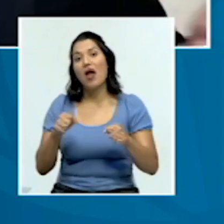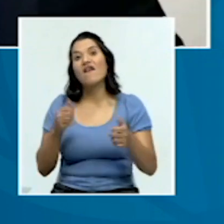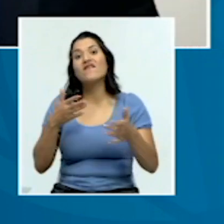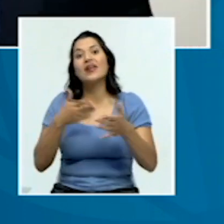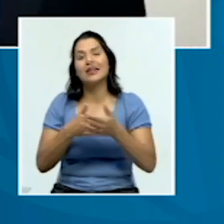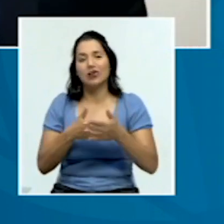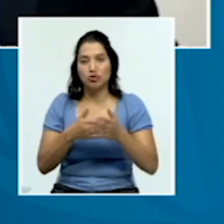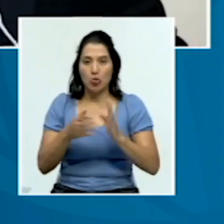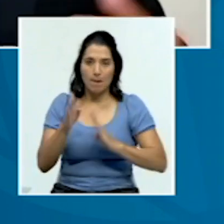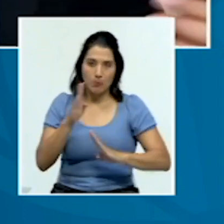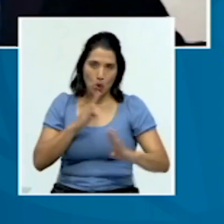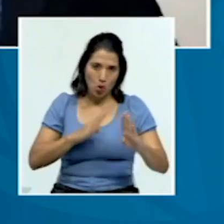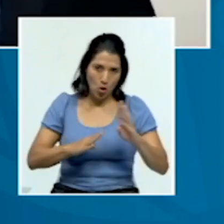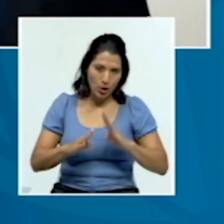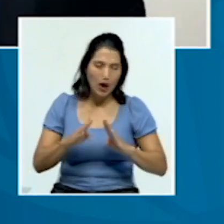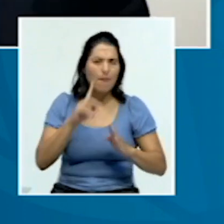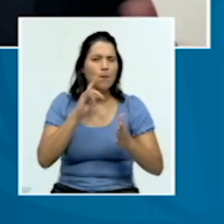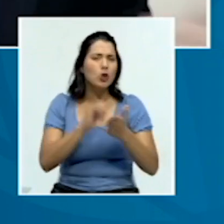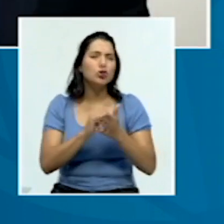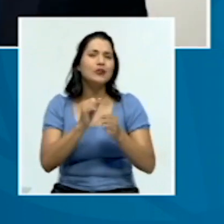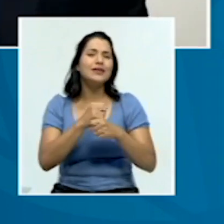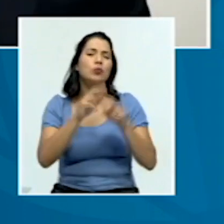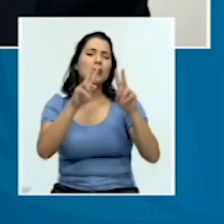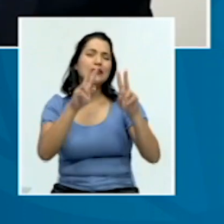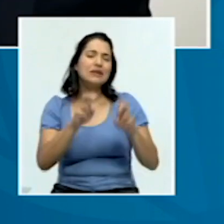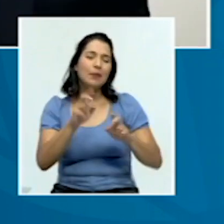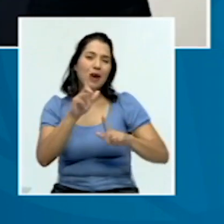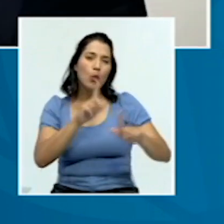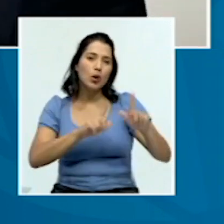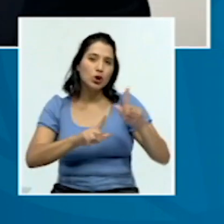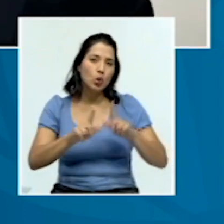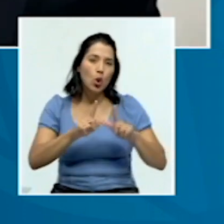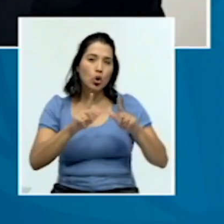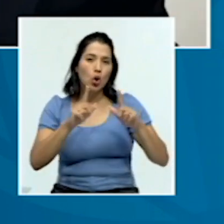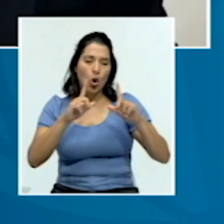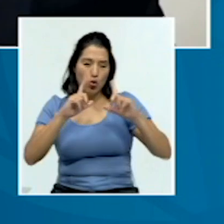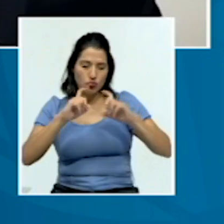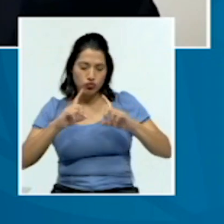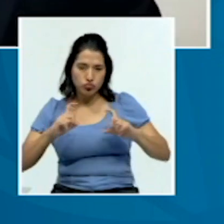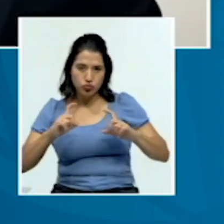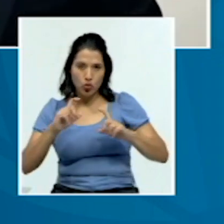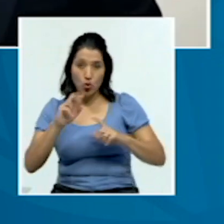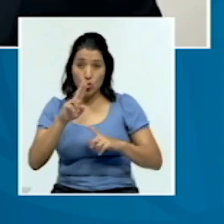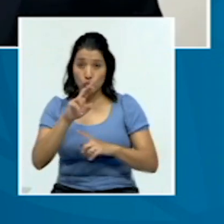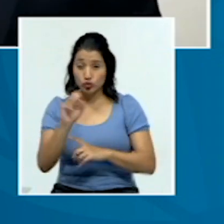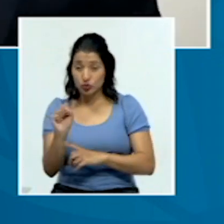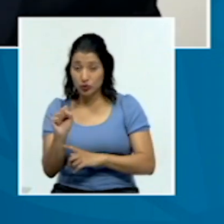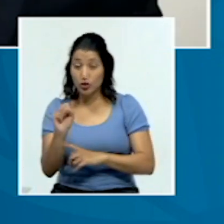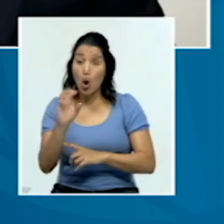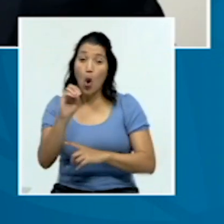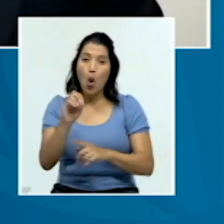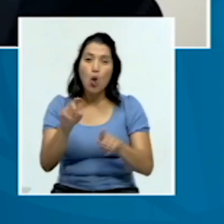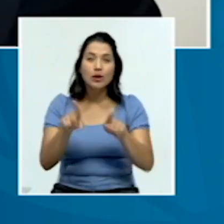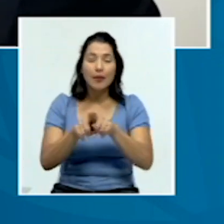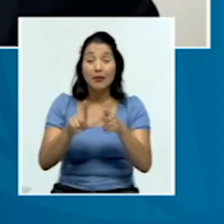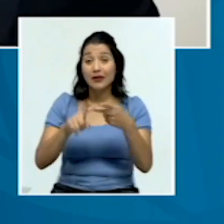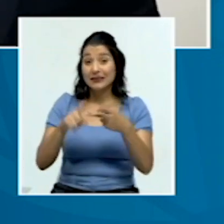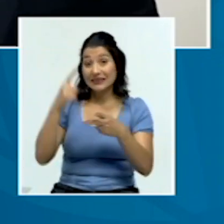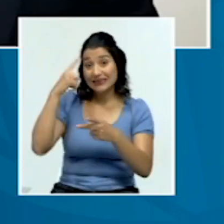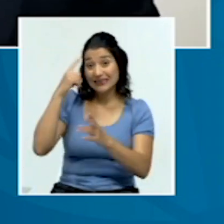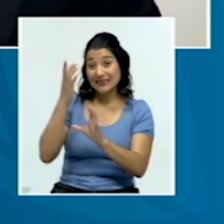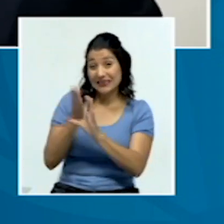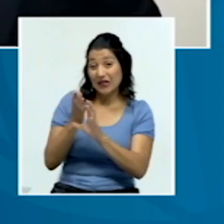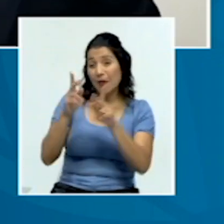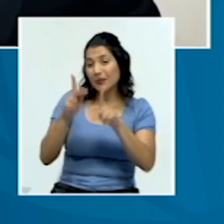nosotros hacemos laboratorios, radiografías, ultrasonidos. Puede ser a nivel psíquico que la persona mentalmente no se siente bien, que se